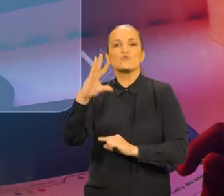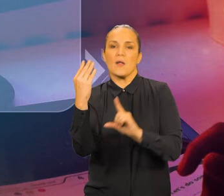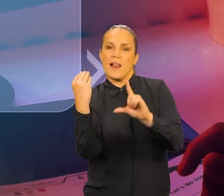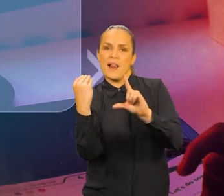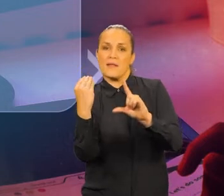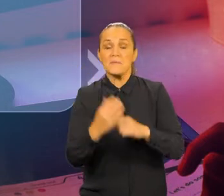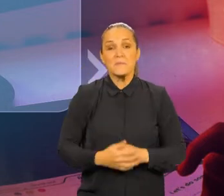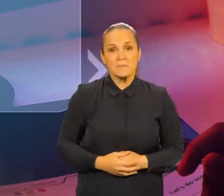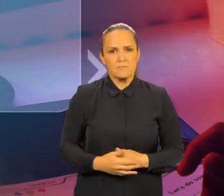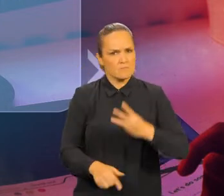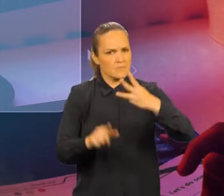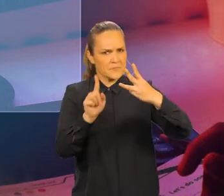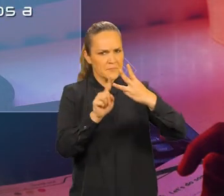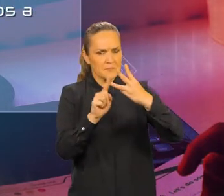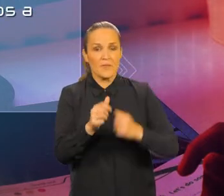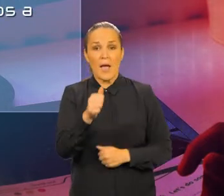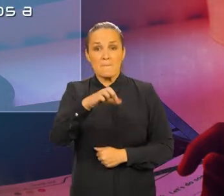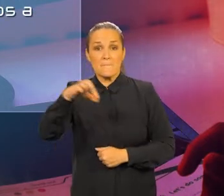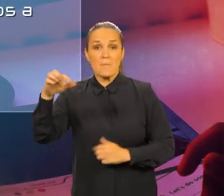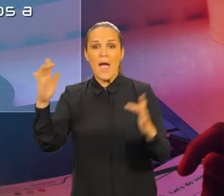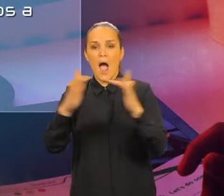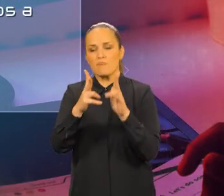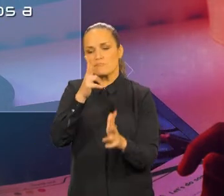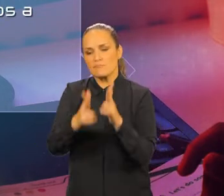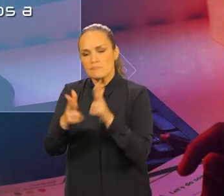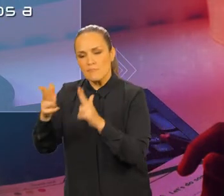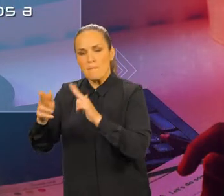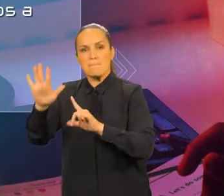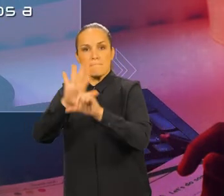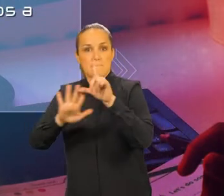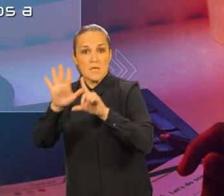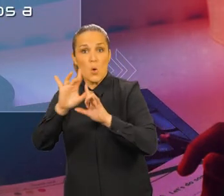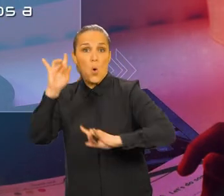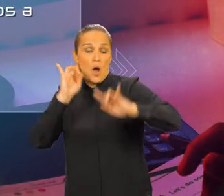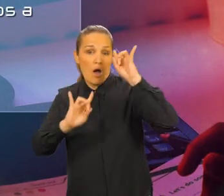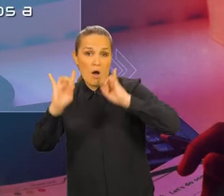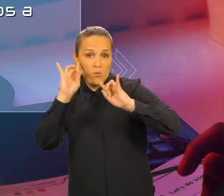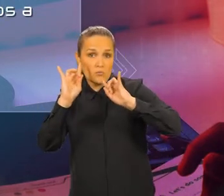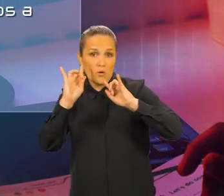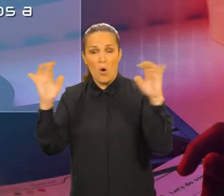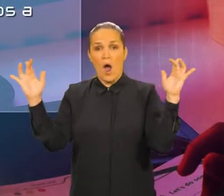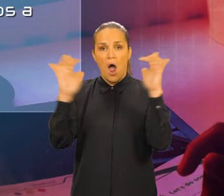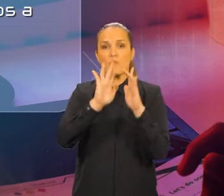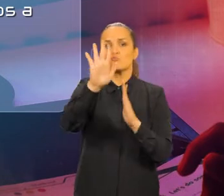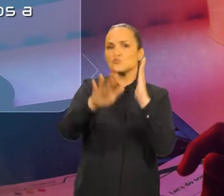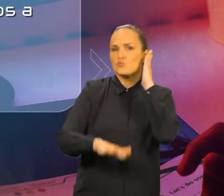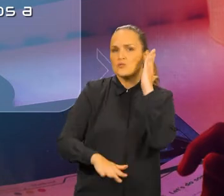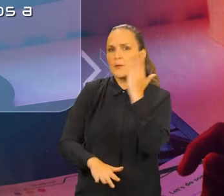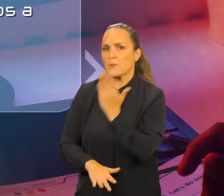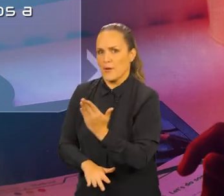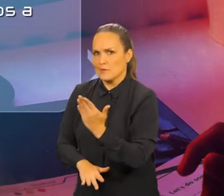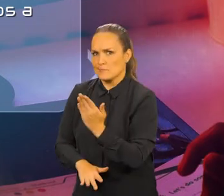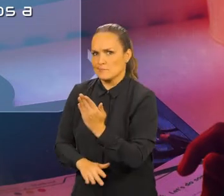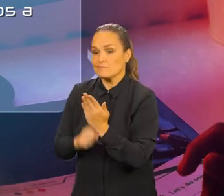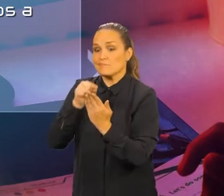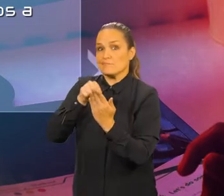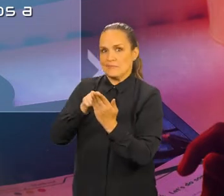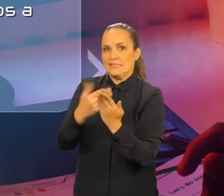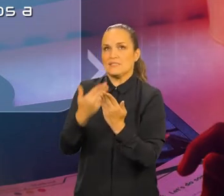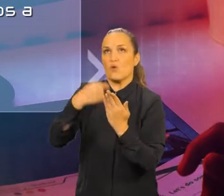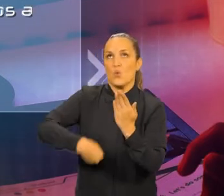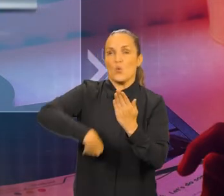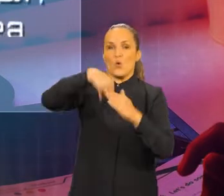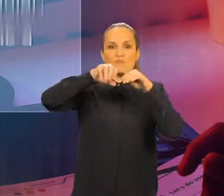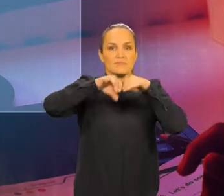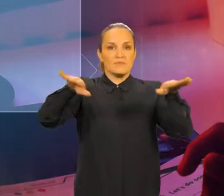Es una aplicación que permite editar video, fotografía y audio directamente desde tu celular para que subas contenidos a